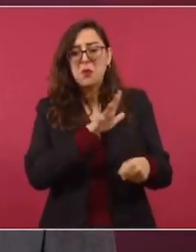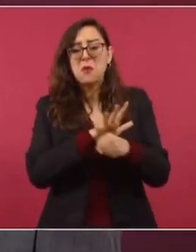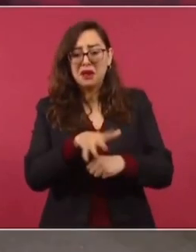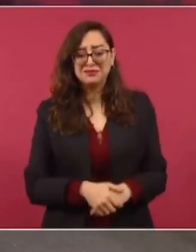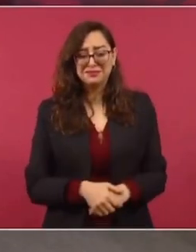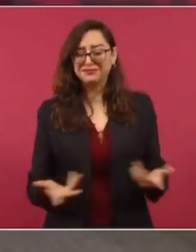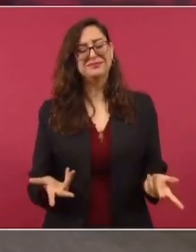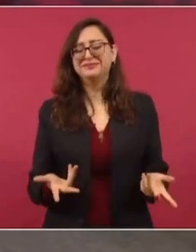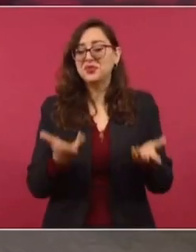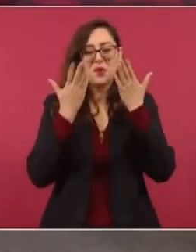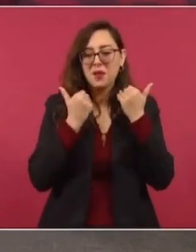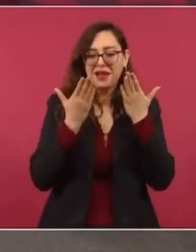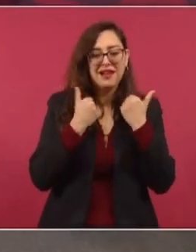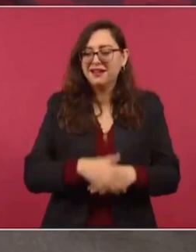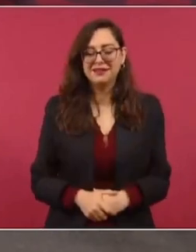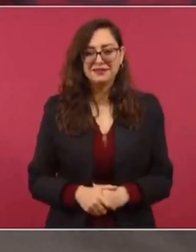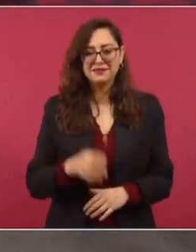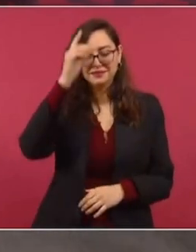lo dije ayer, lo repito ahora.